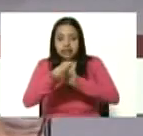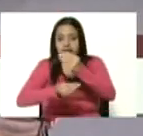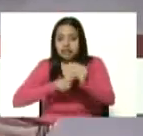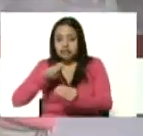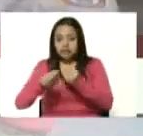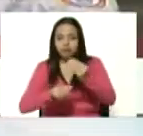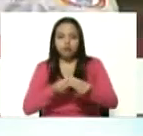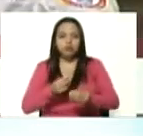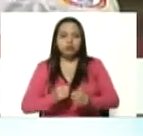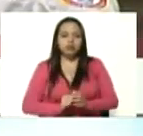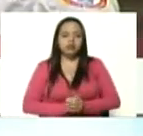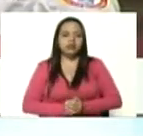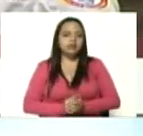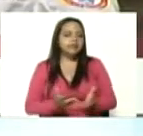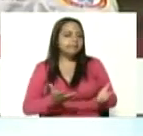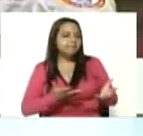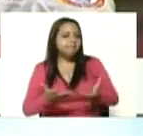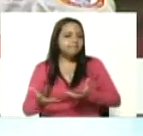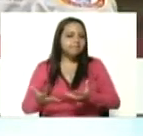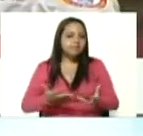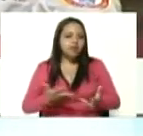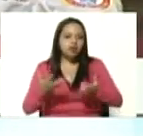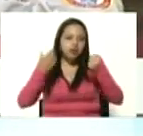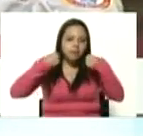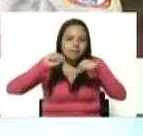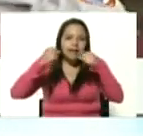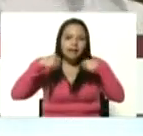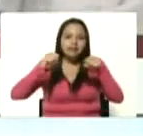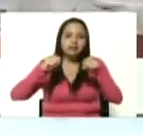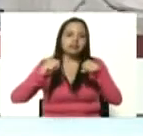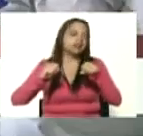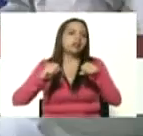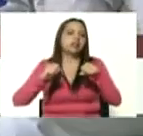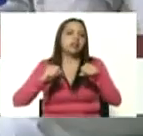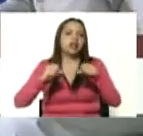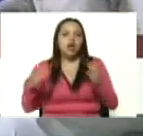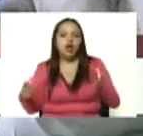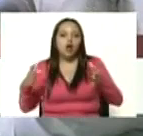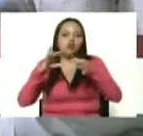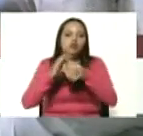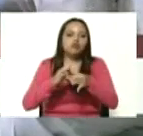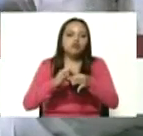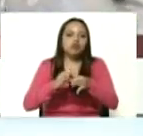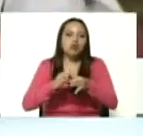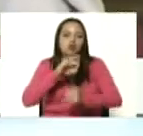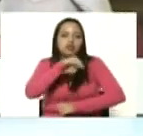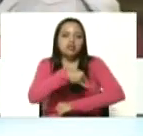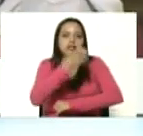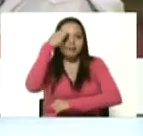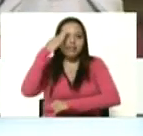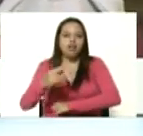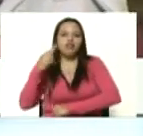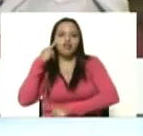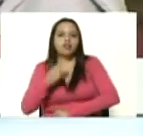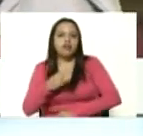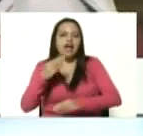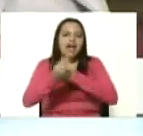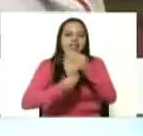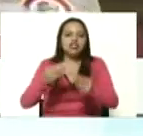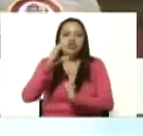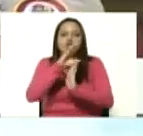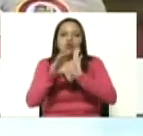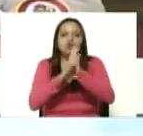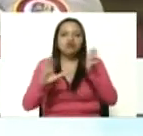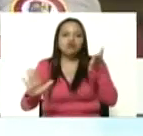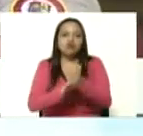un ensayo también hicimos con la universidad militar bolivariana la formación del curso método táctico resistencia